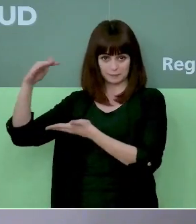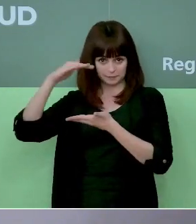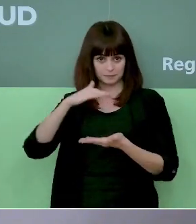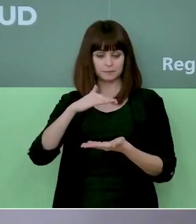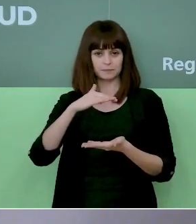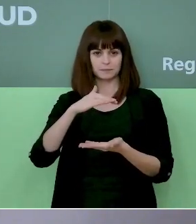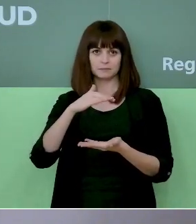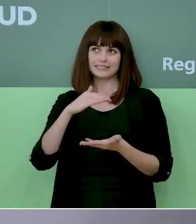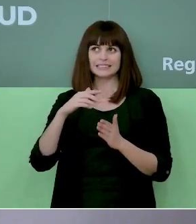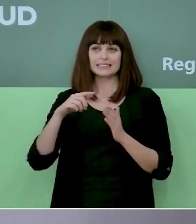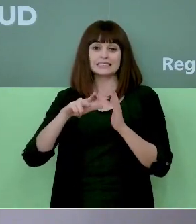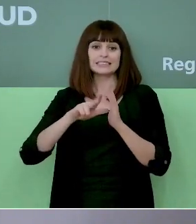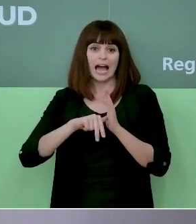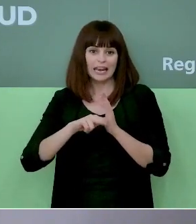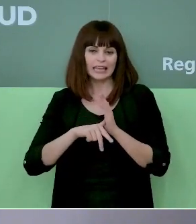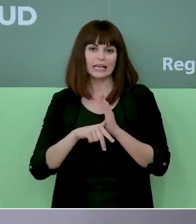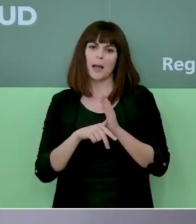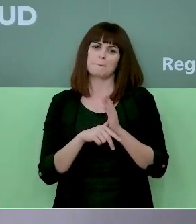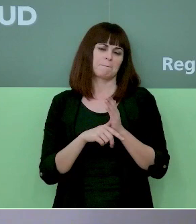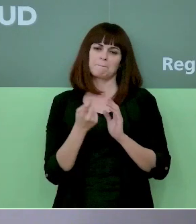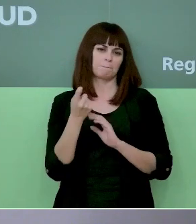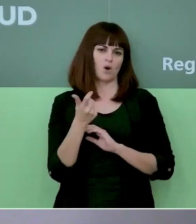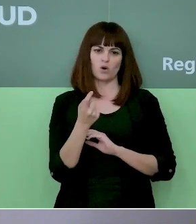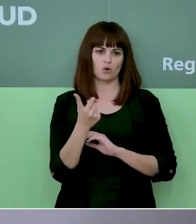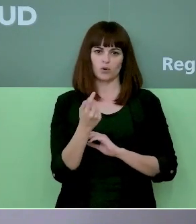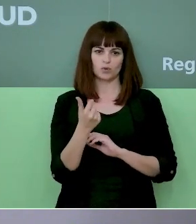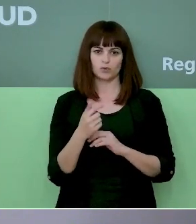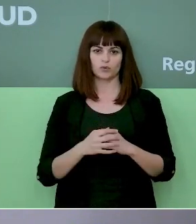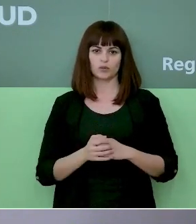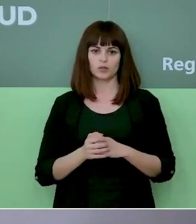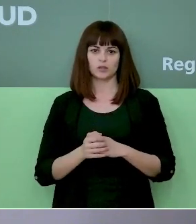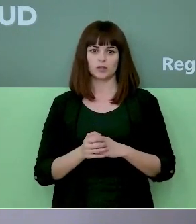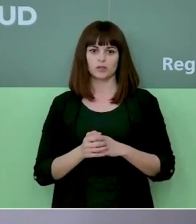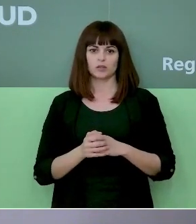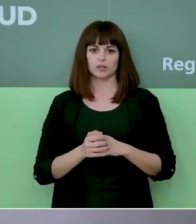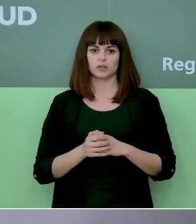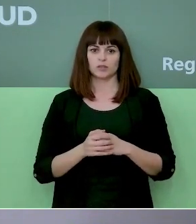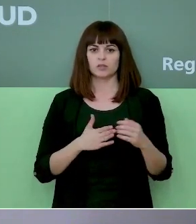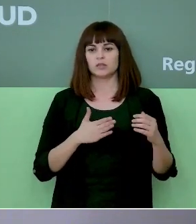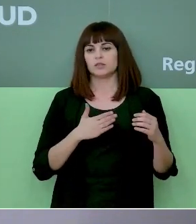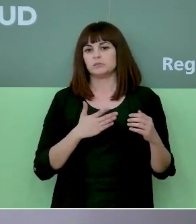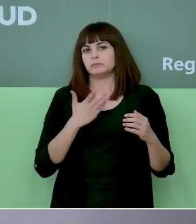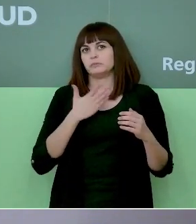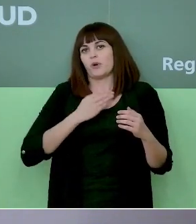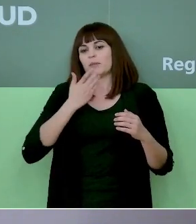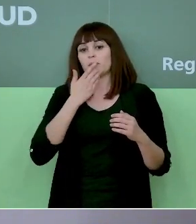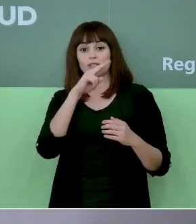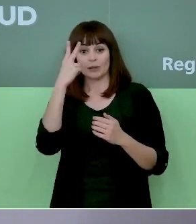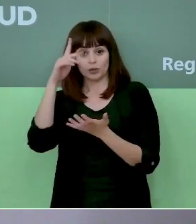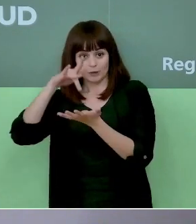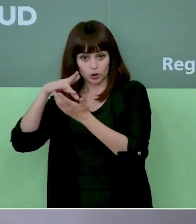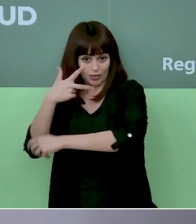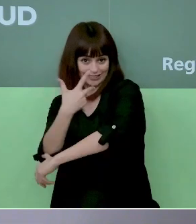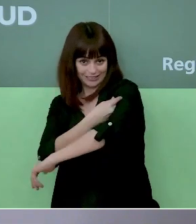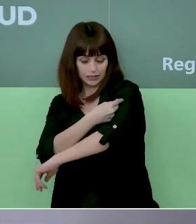los retrasos han sido relativamente pequeños y lo que puede suponer es algún retraso de segunda dosis, en algunos